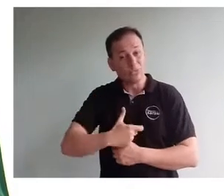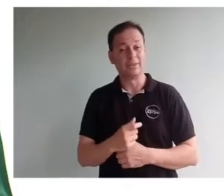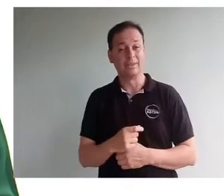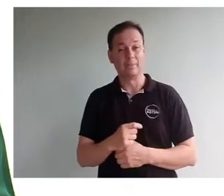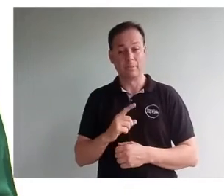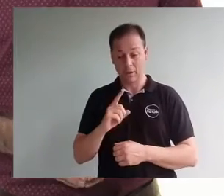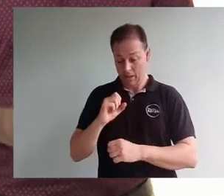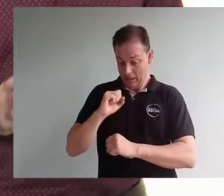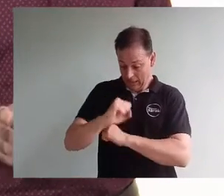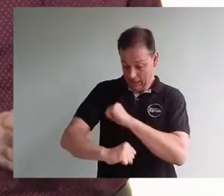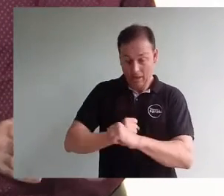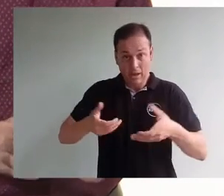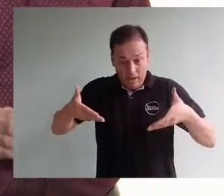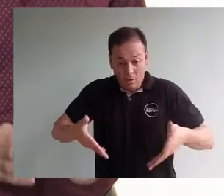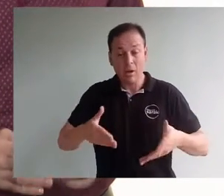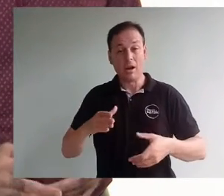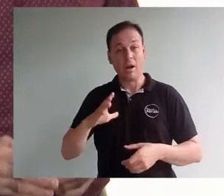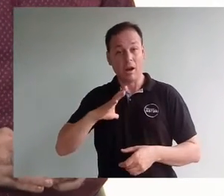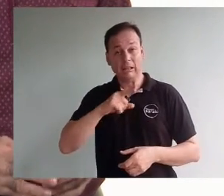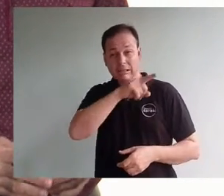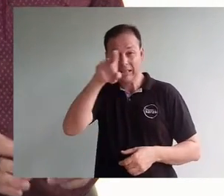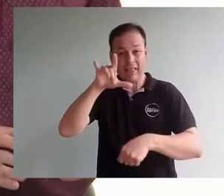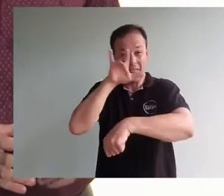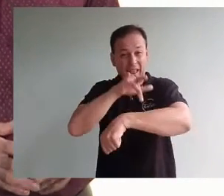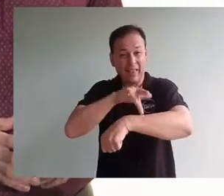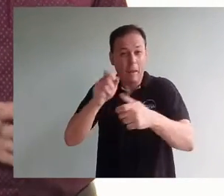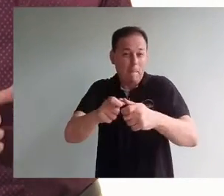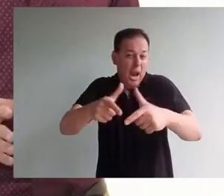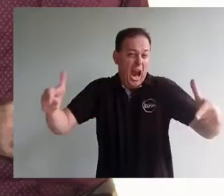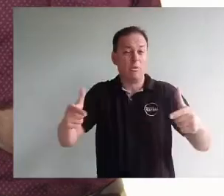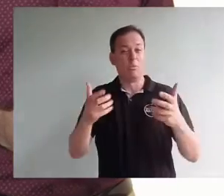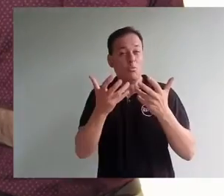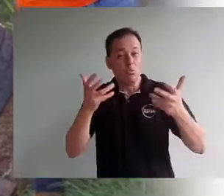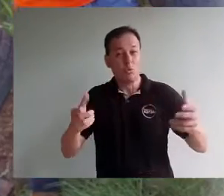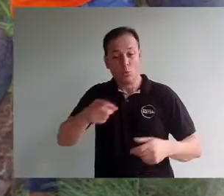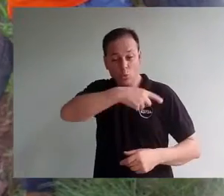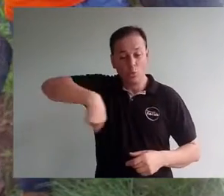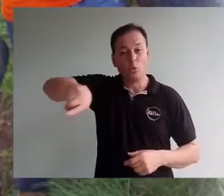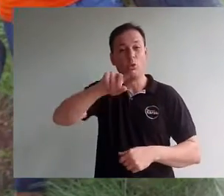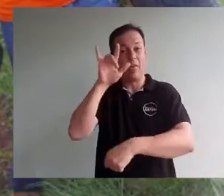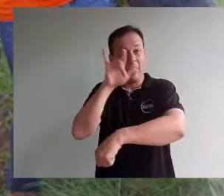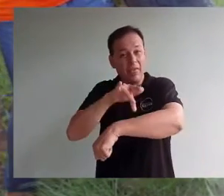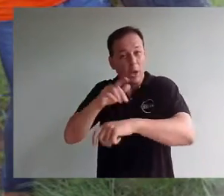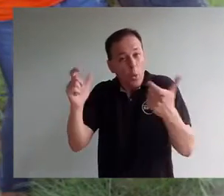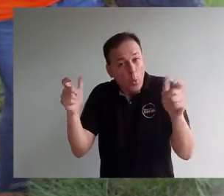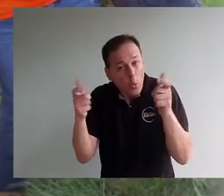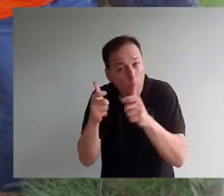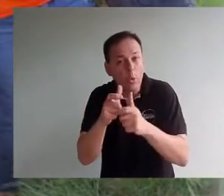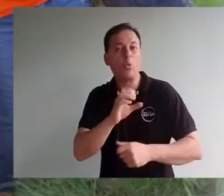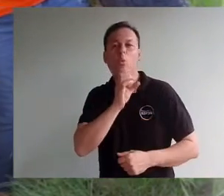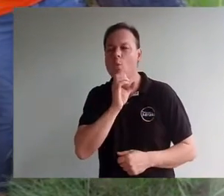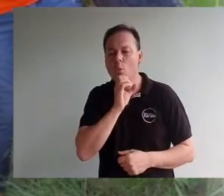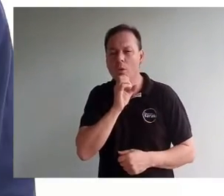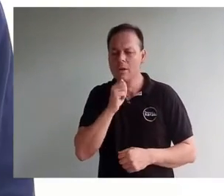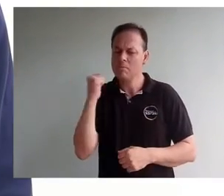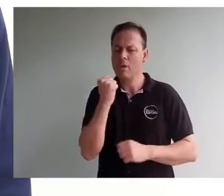nosotros mismos. En lo que va del año ya se registraron miles de casos de dengue en todo el país. Cifra que todos podemos contribuir para que nos